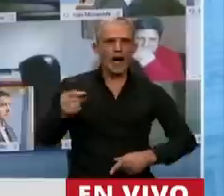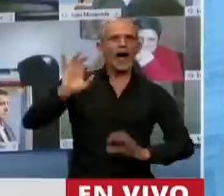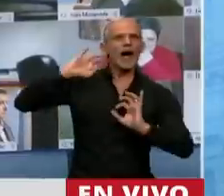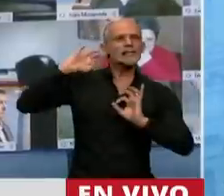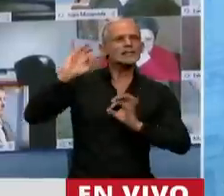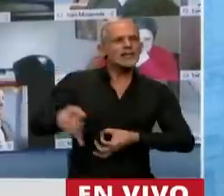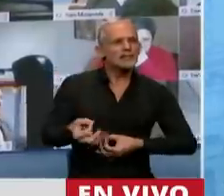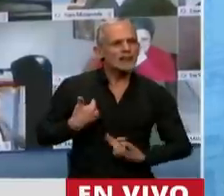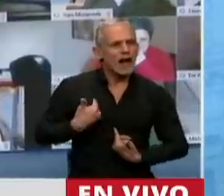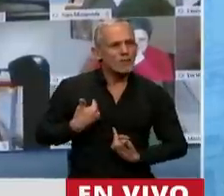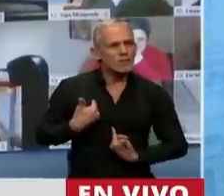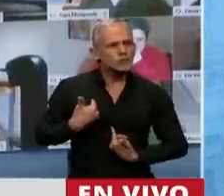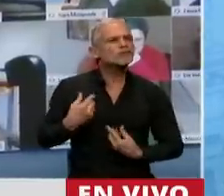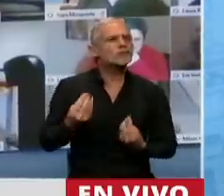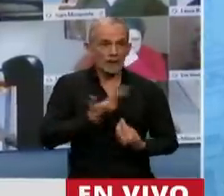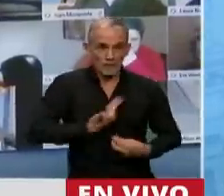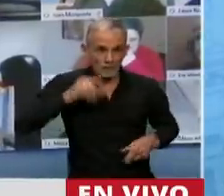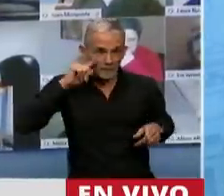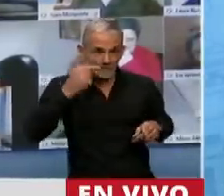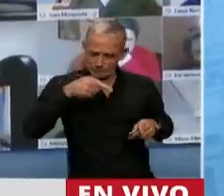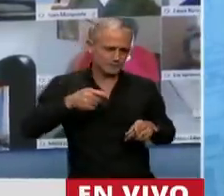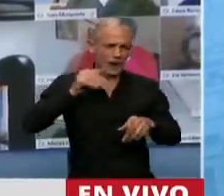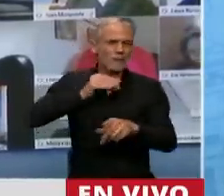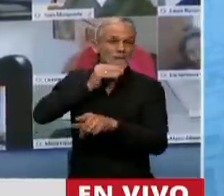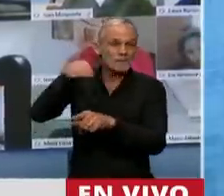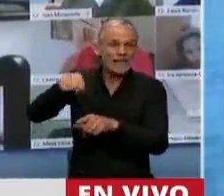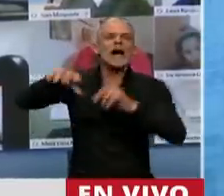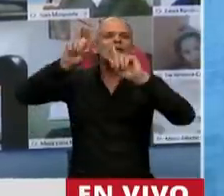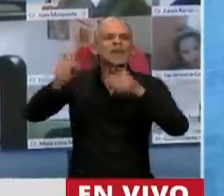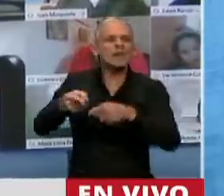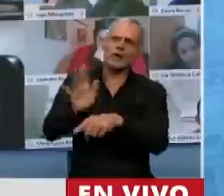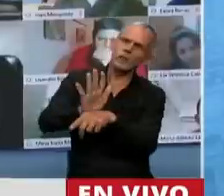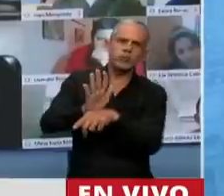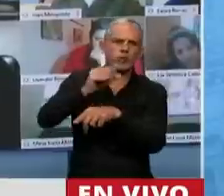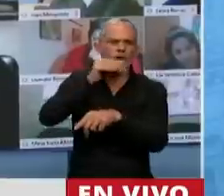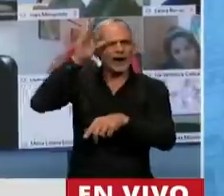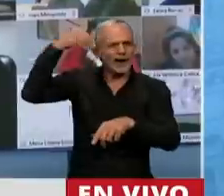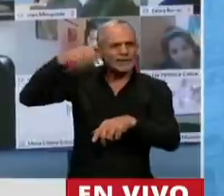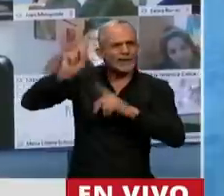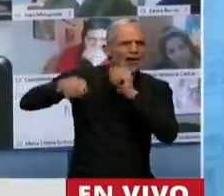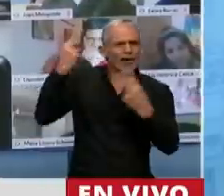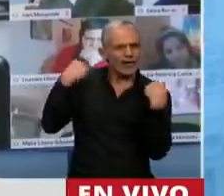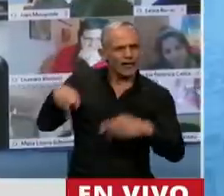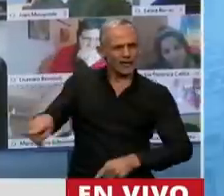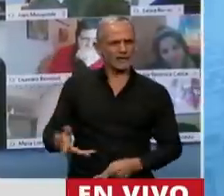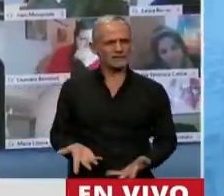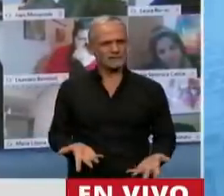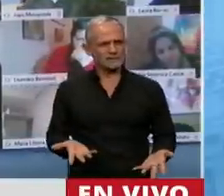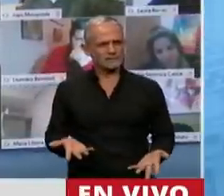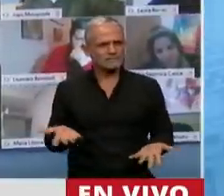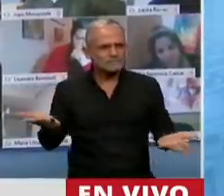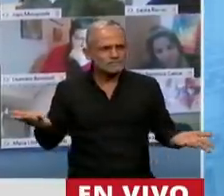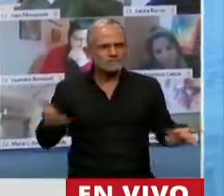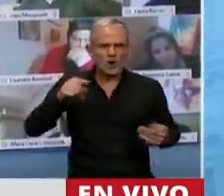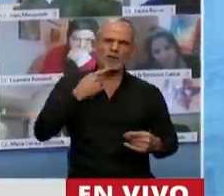que el Presidente de esta Cámara también es Cristina. Cristina, los que